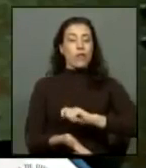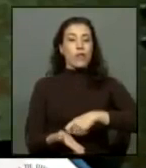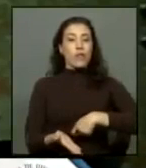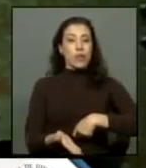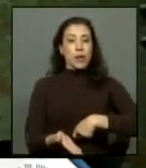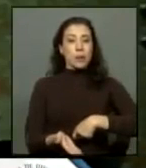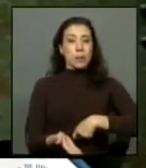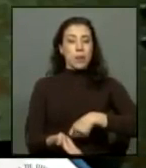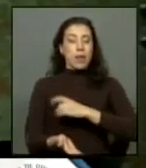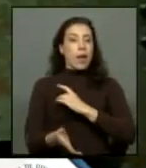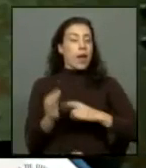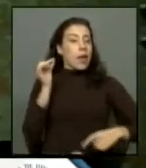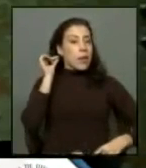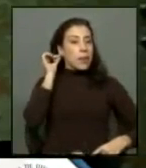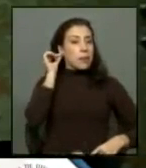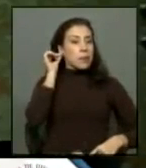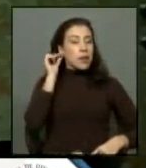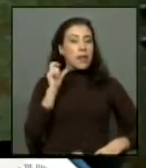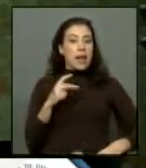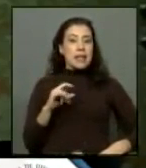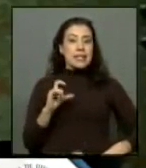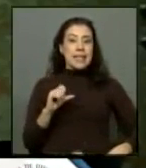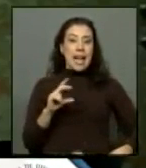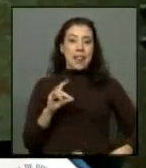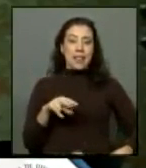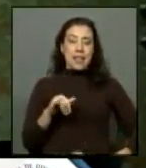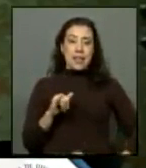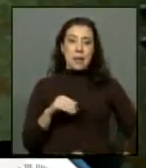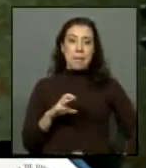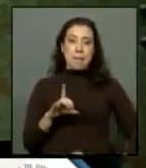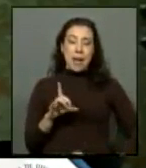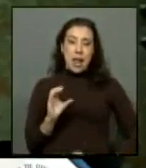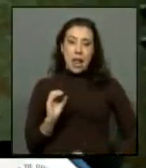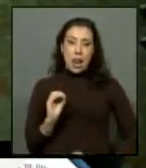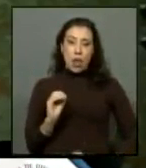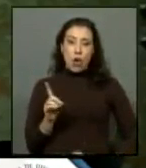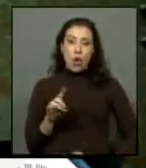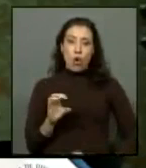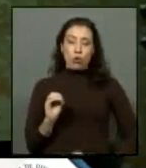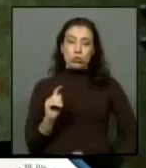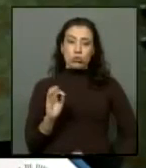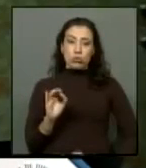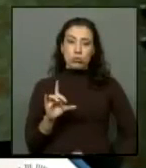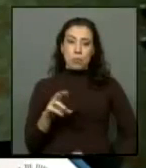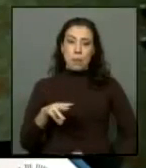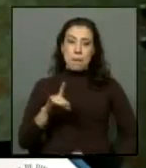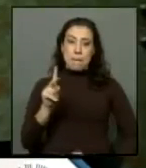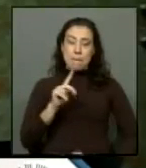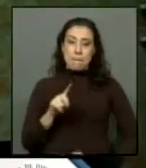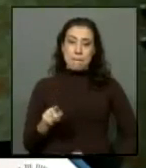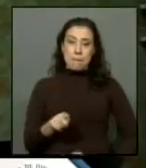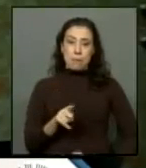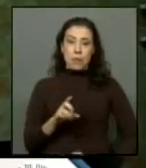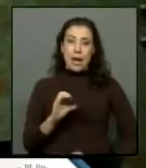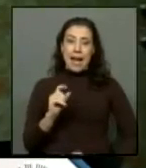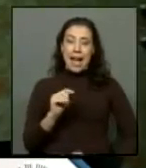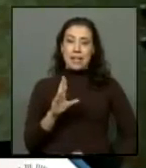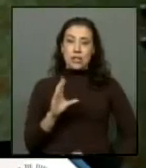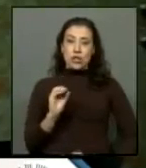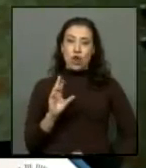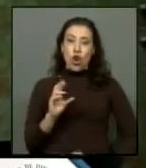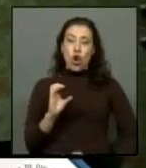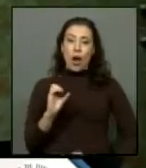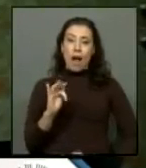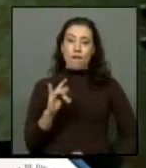por la diputada Daniela Chicardini don Daniel Melo don Leonardo Soto don Luis Lemus don Juan Luis Castro don Luis